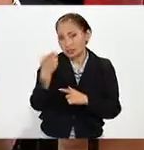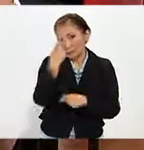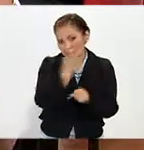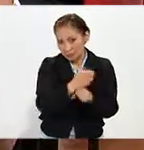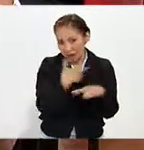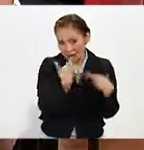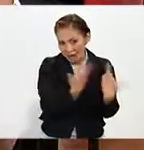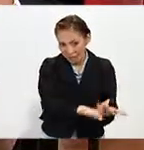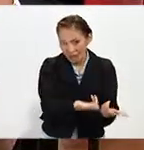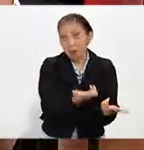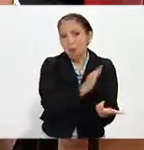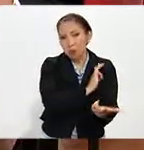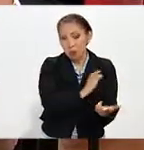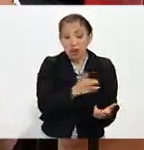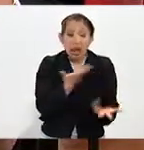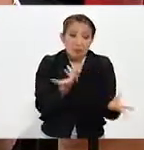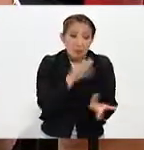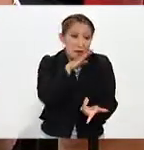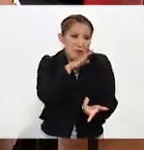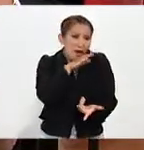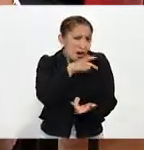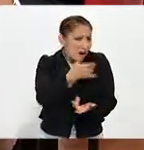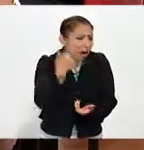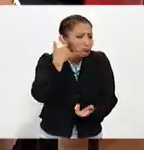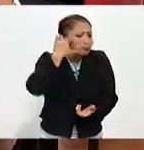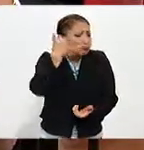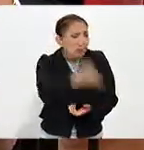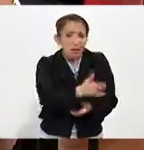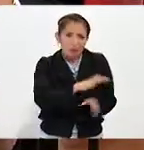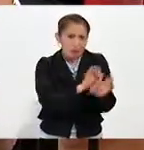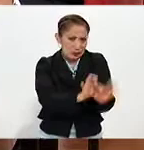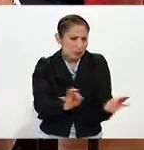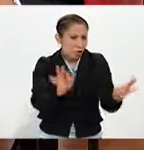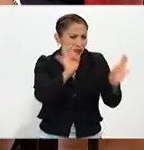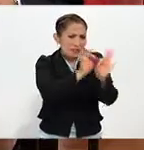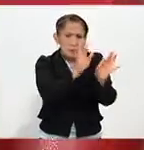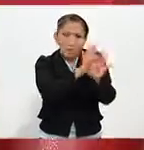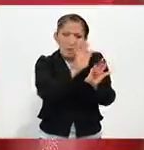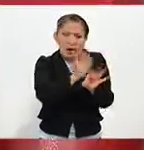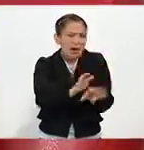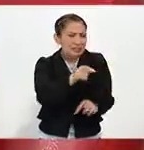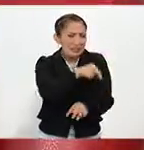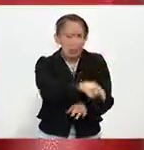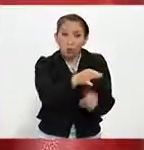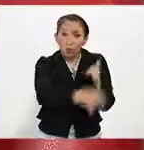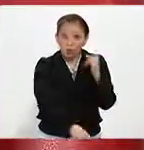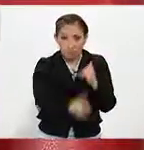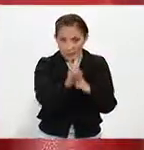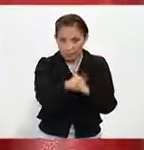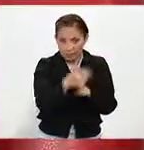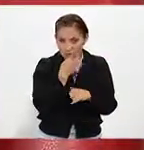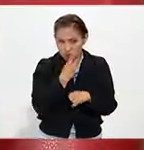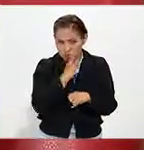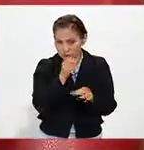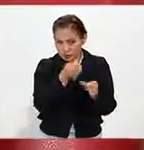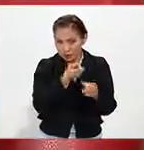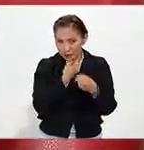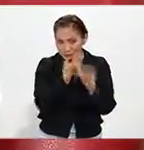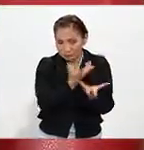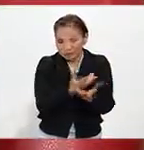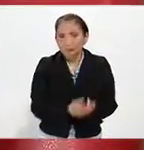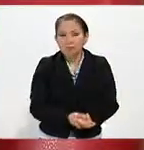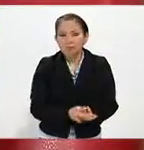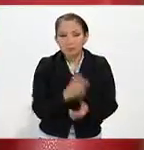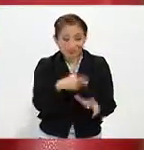los primeros regalos, Omar, que podemos hacer a nuestras mamás, que son los principales, los más importantes, que al final te voy a decir un secreto. A ver, dime.